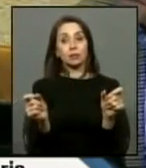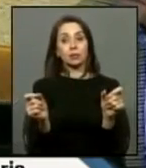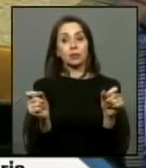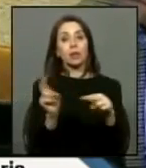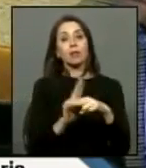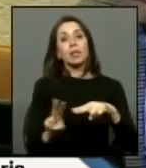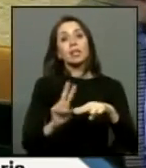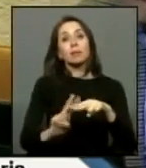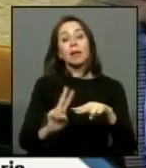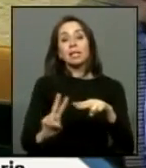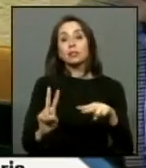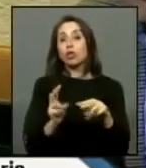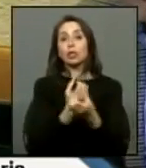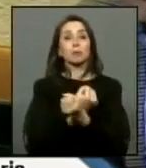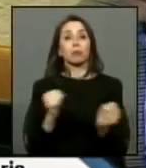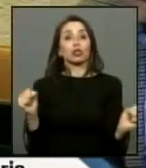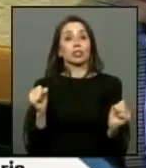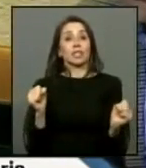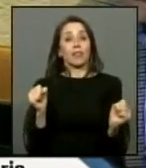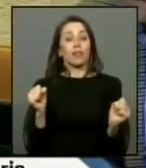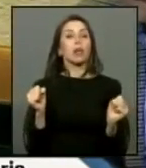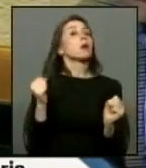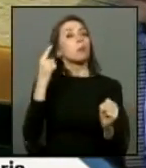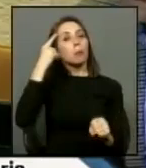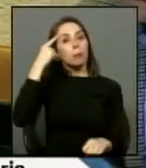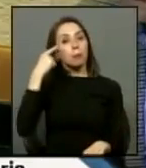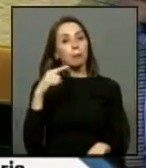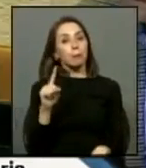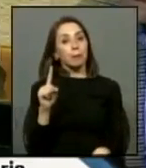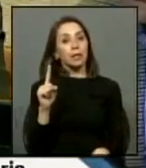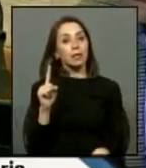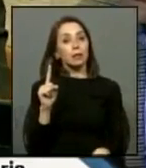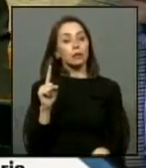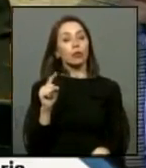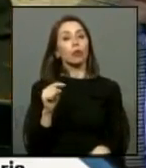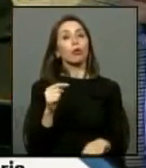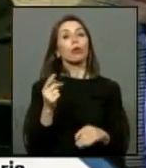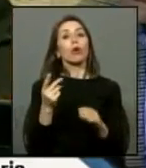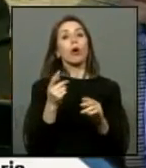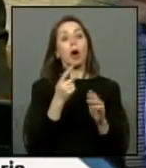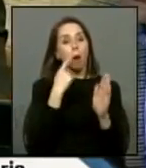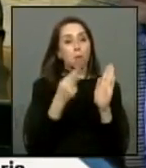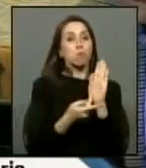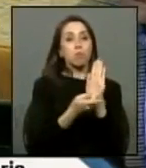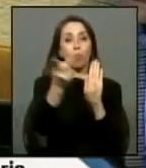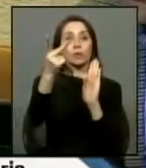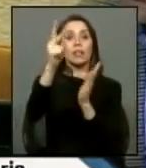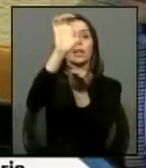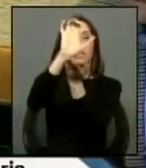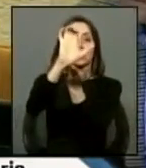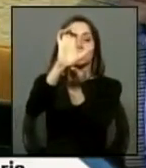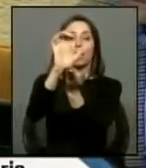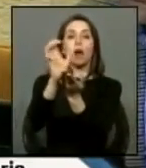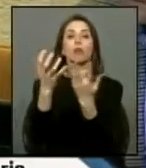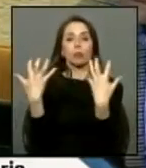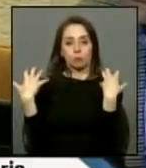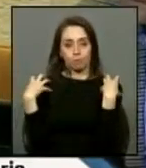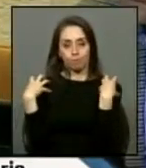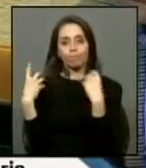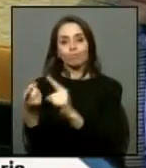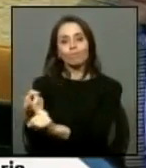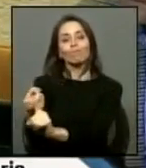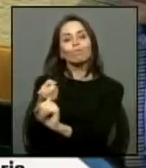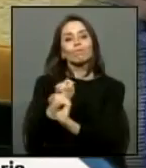es imposible pero evidentemente es una señal de que el Estado se hace cargo y